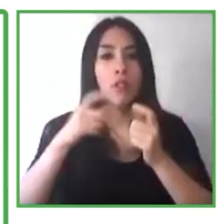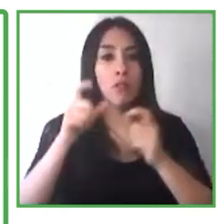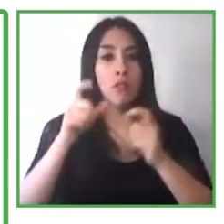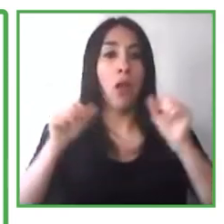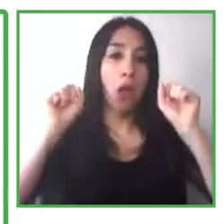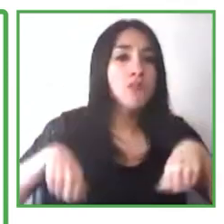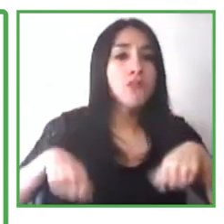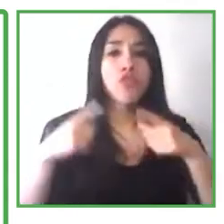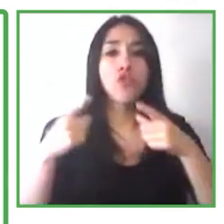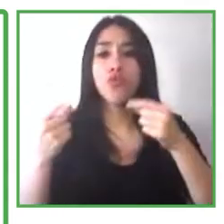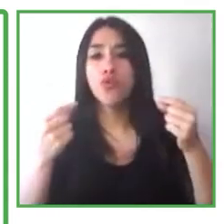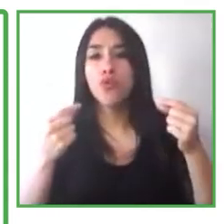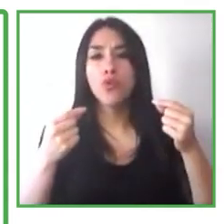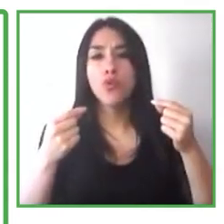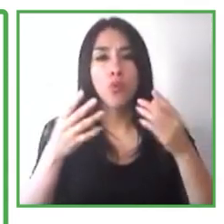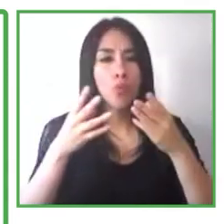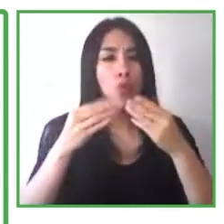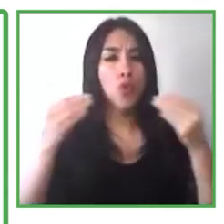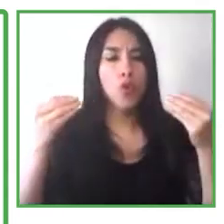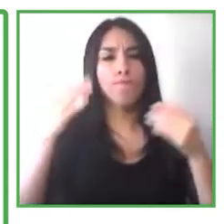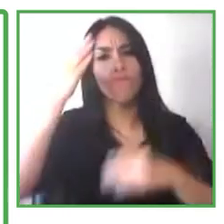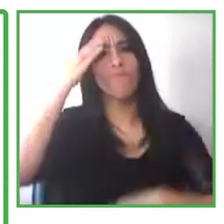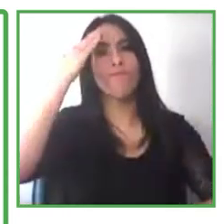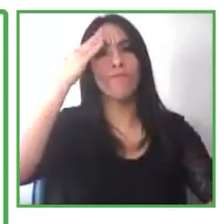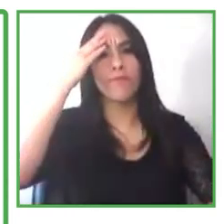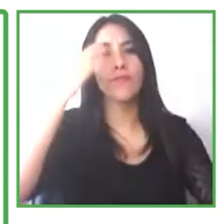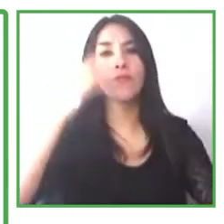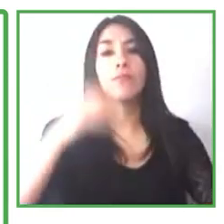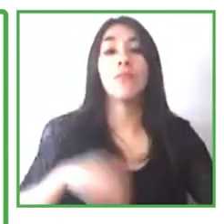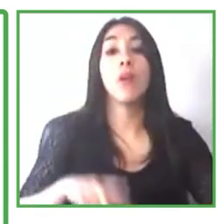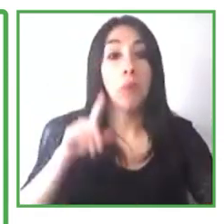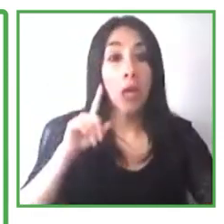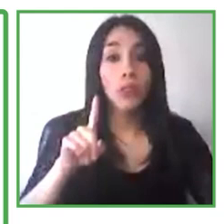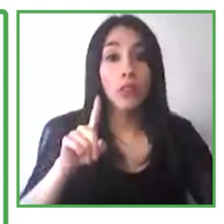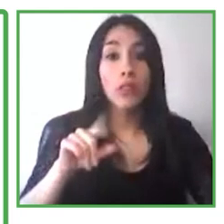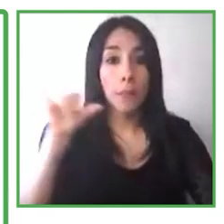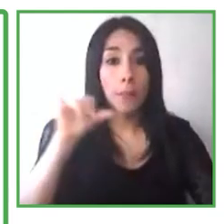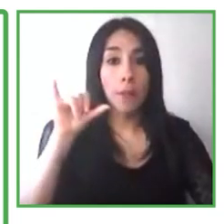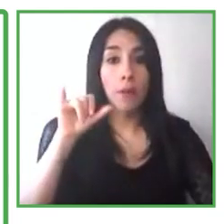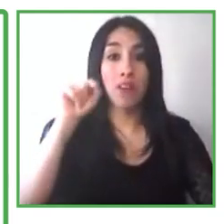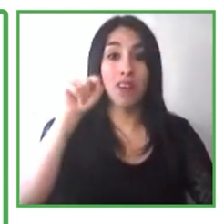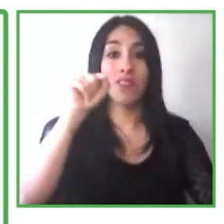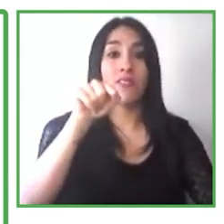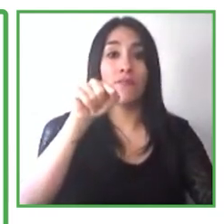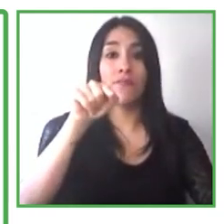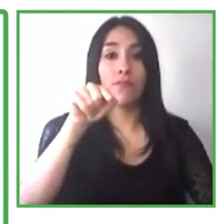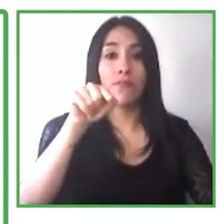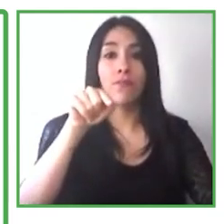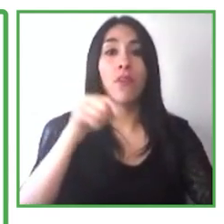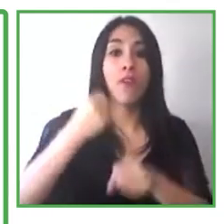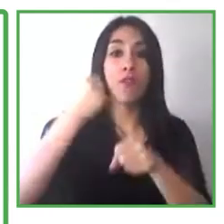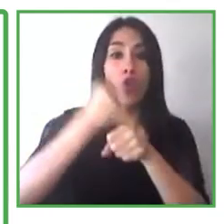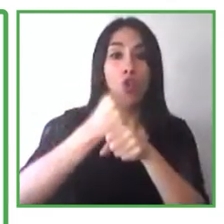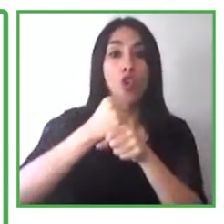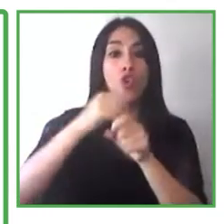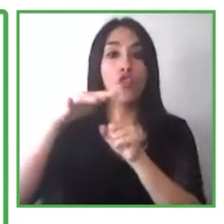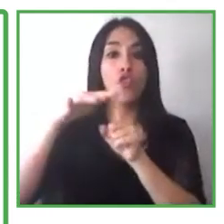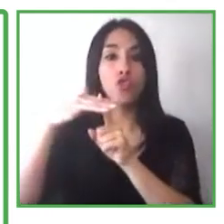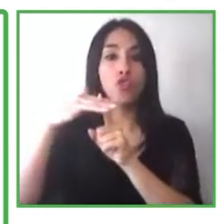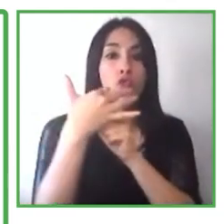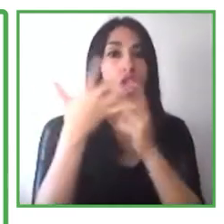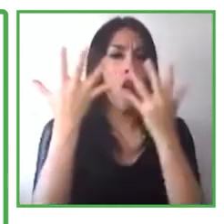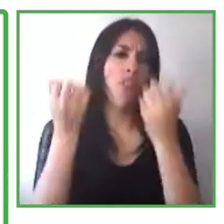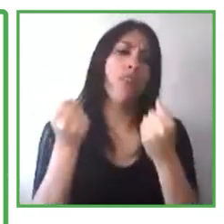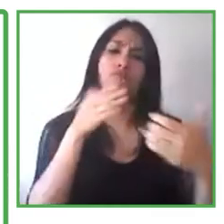al empleo le falta, hay algunos candidatos, hay algunas brechas para las personas con discapacidades. Y estas son solamente